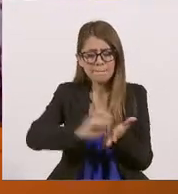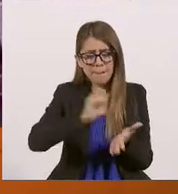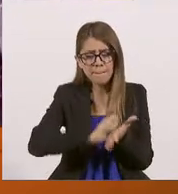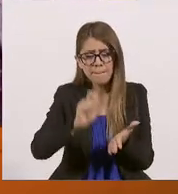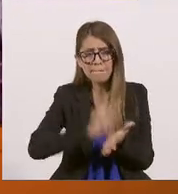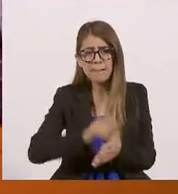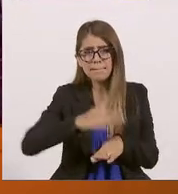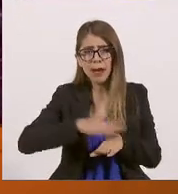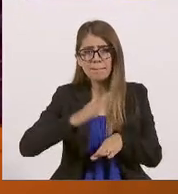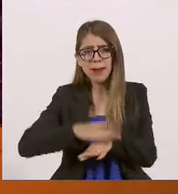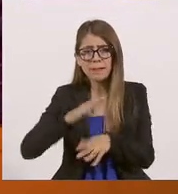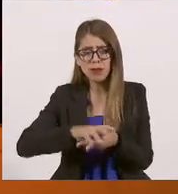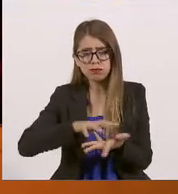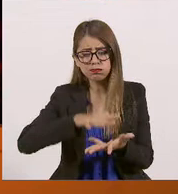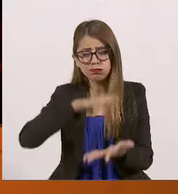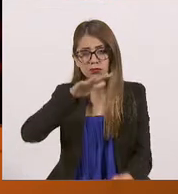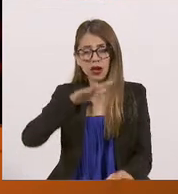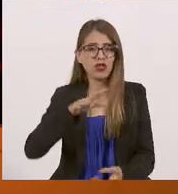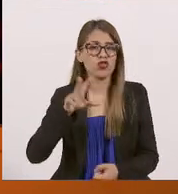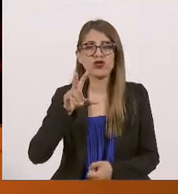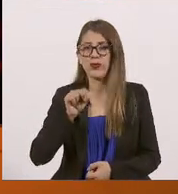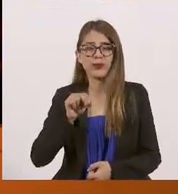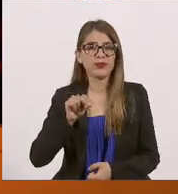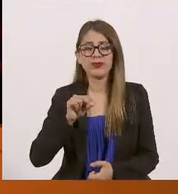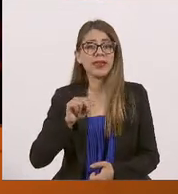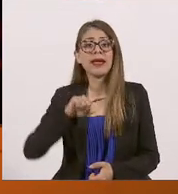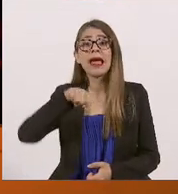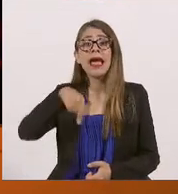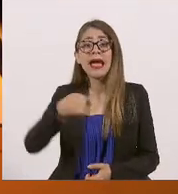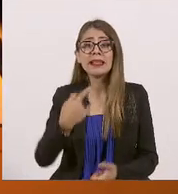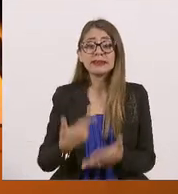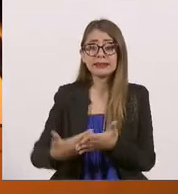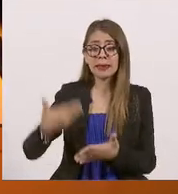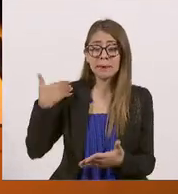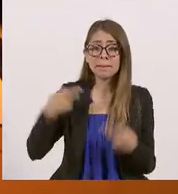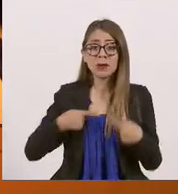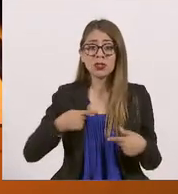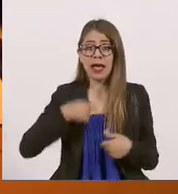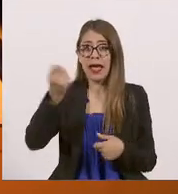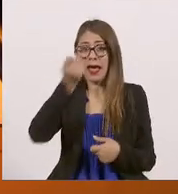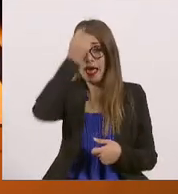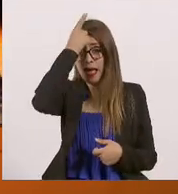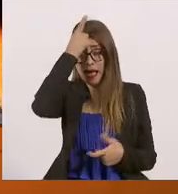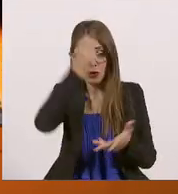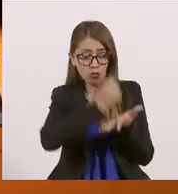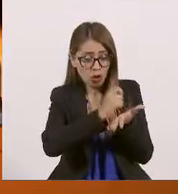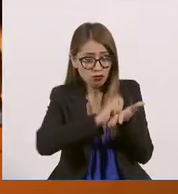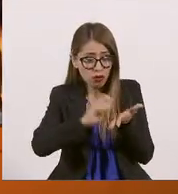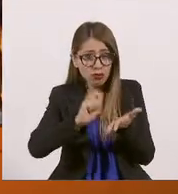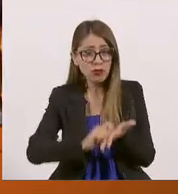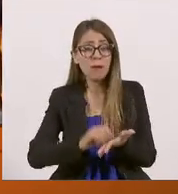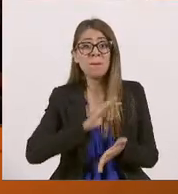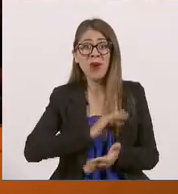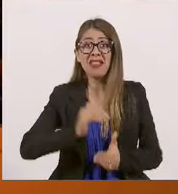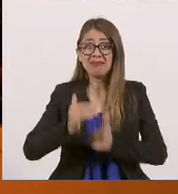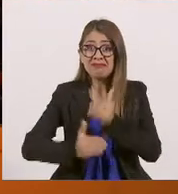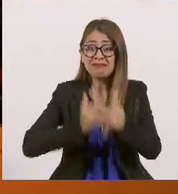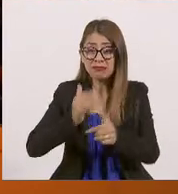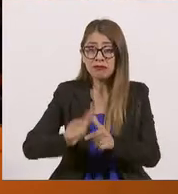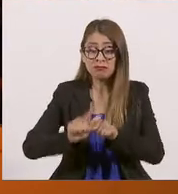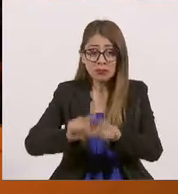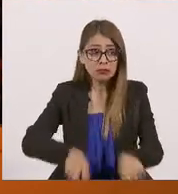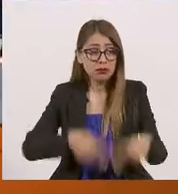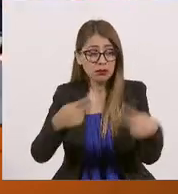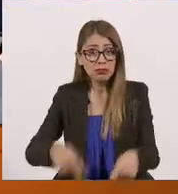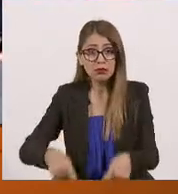logramos que nuestra industria del libro sobreviva y que nuestra industria del libro también sea un emblema de cómo hacemos libros en